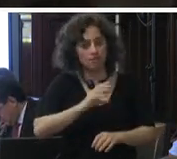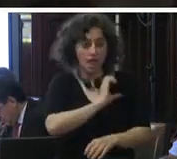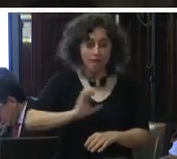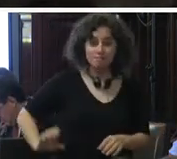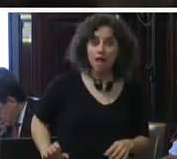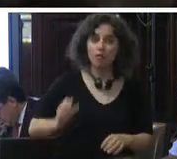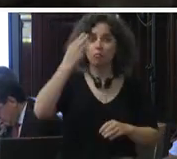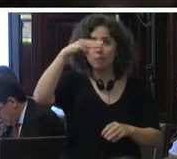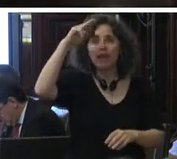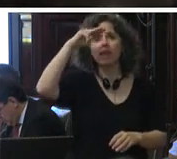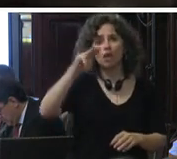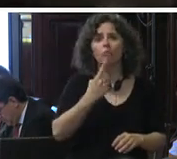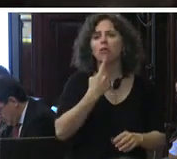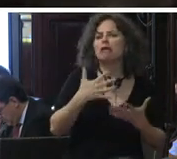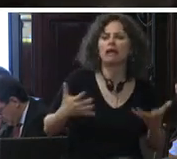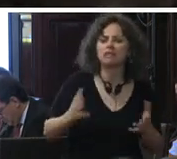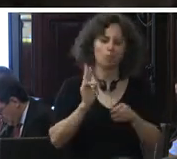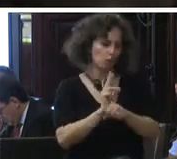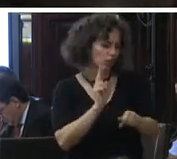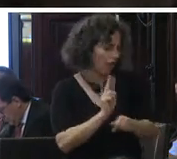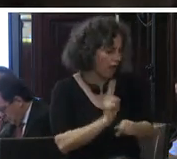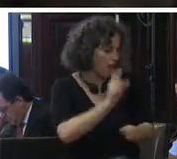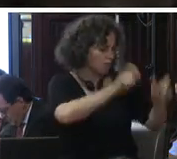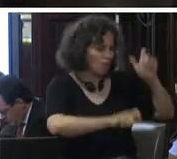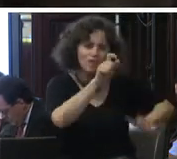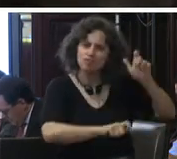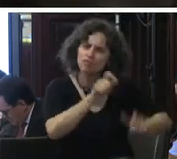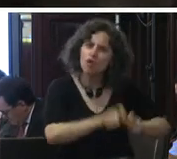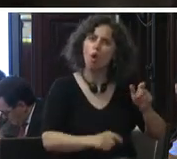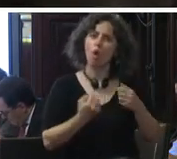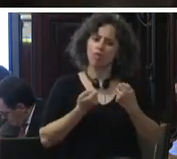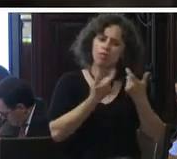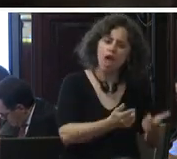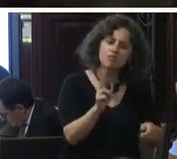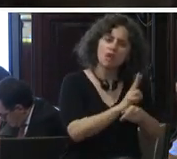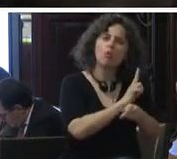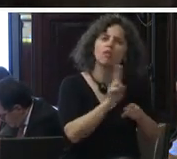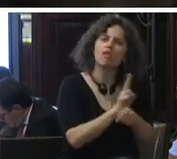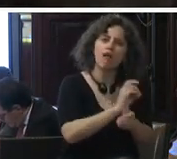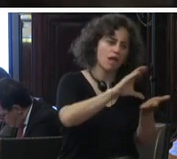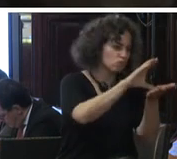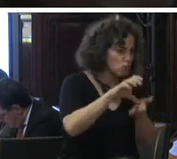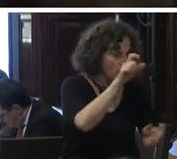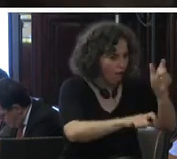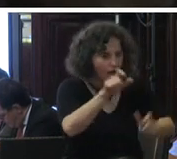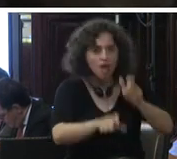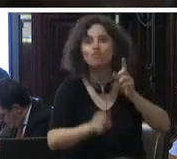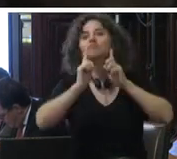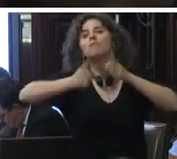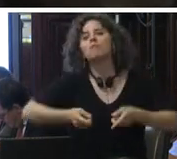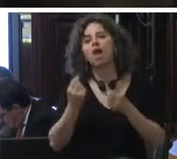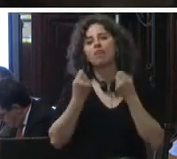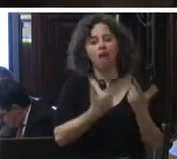mexicano es proteger a la población brindar seguridad ciudadana y por supuesto